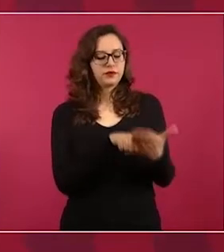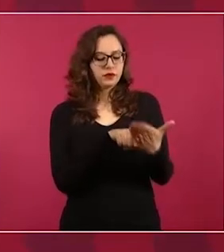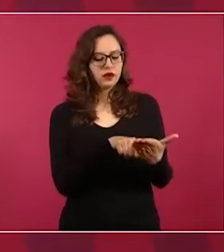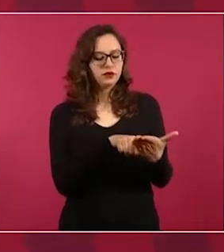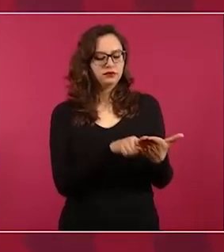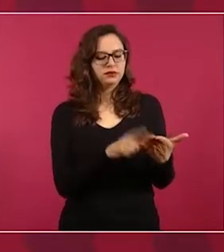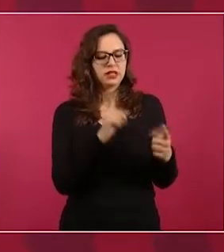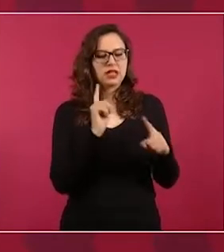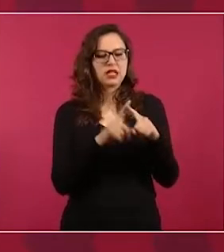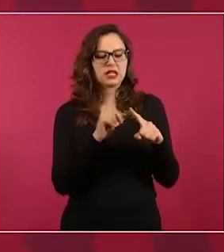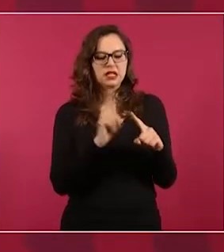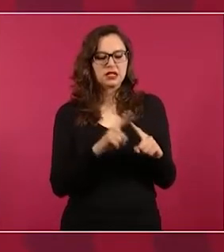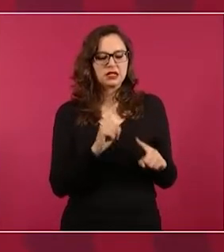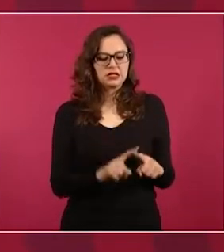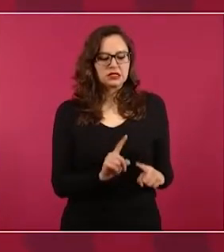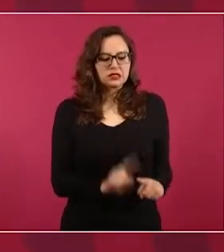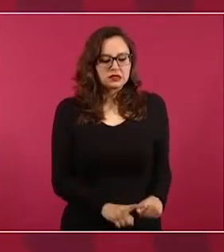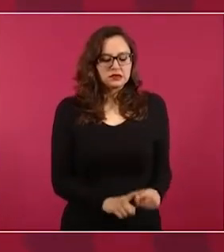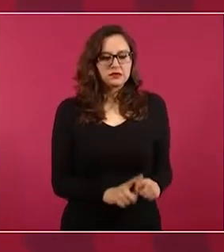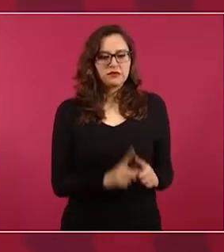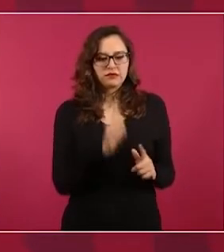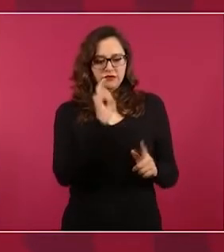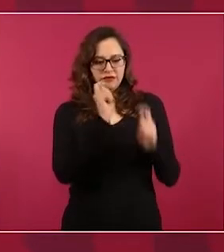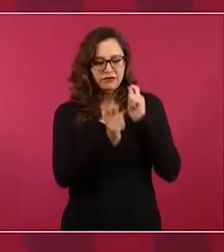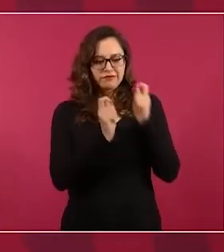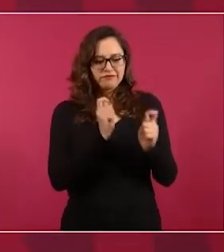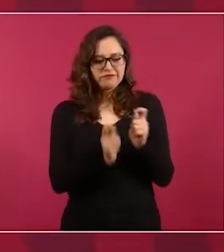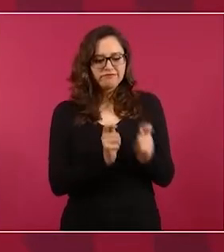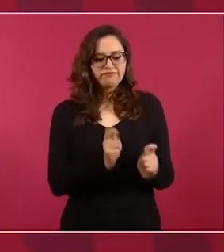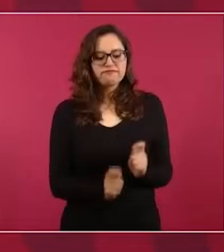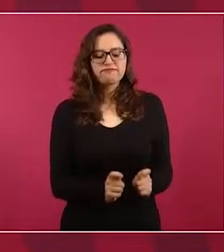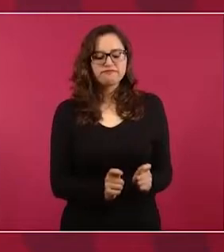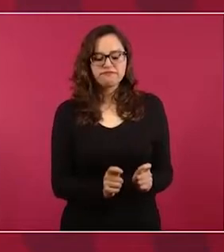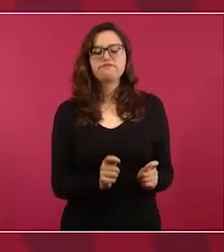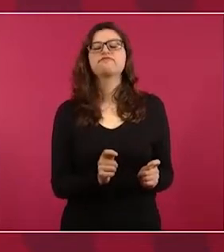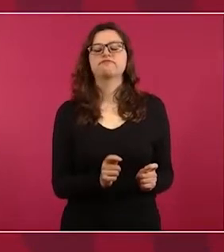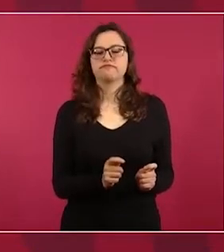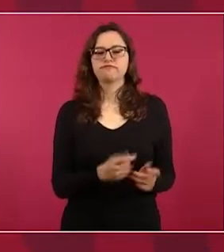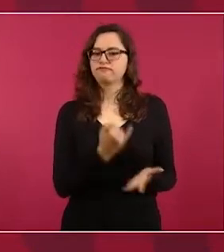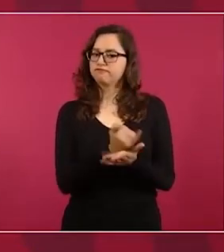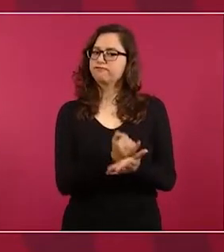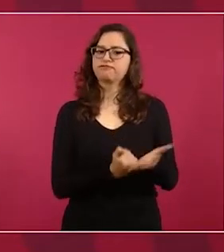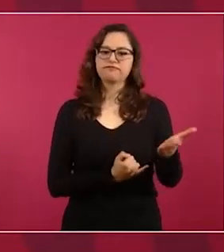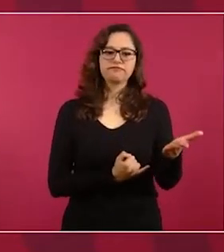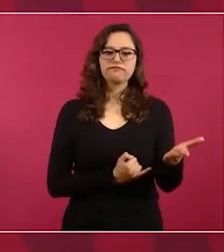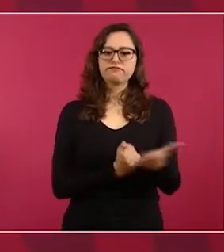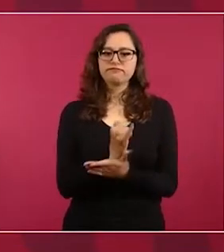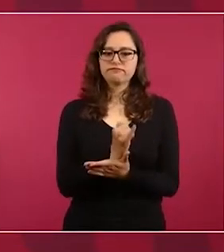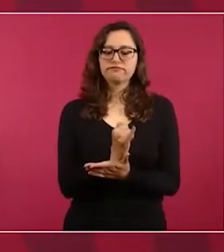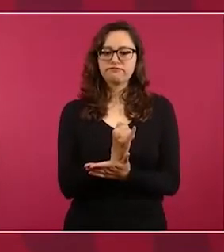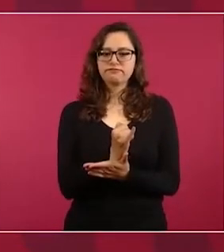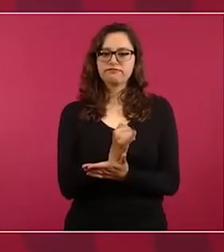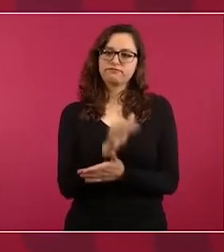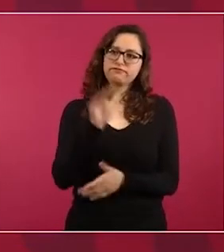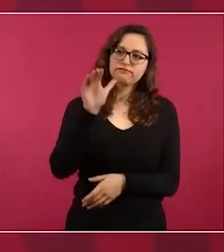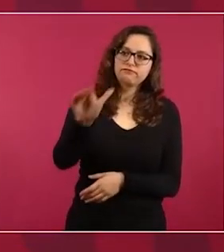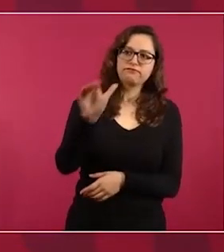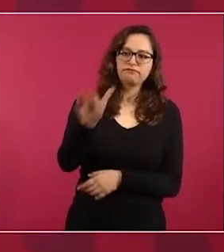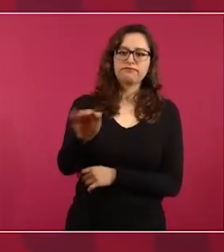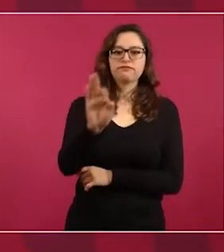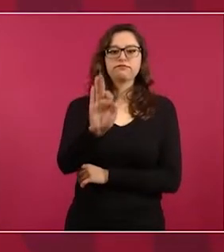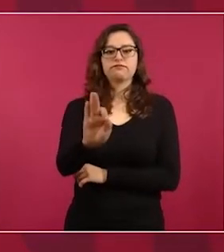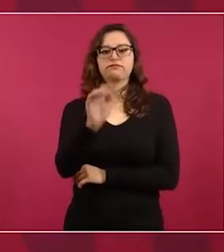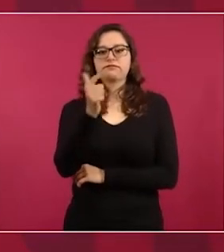decidió solicitar a la fiscalía